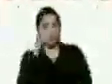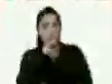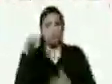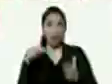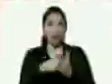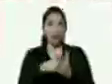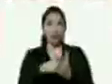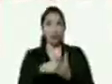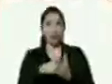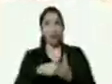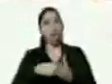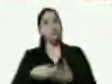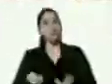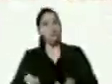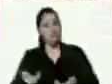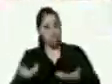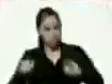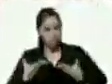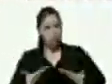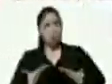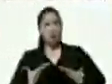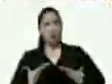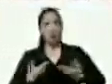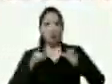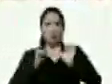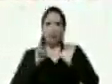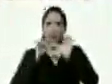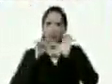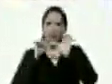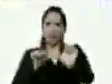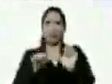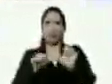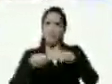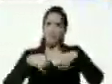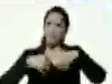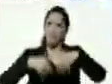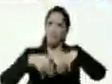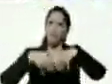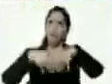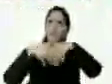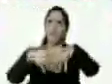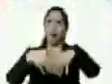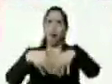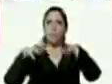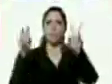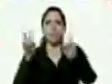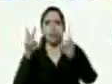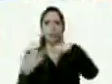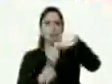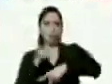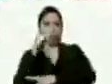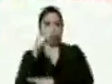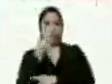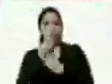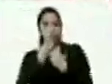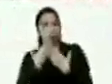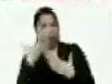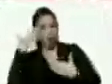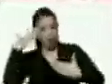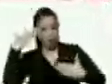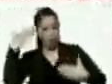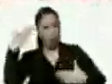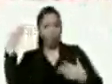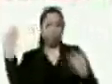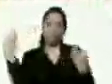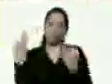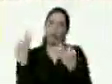nacional y poder seguir la marcha victoriosa de la revolución bueno presidente un saludo de